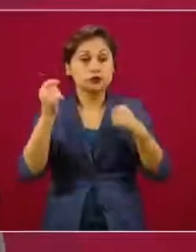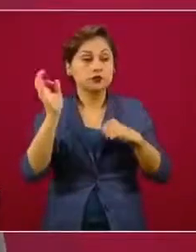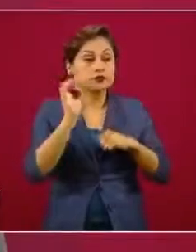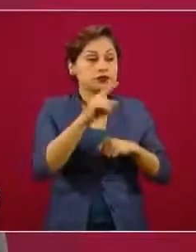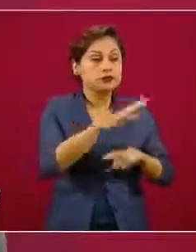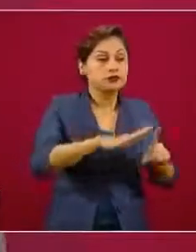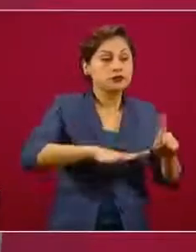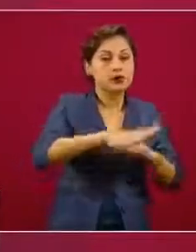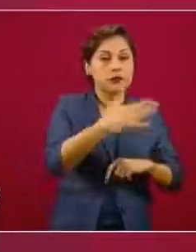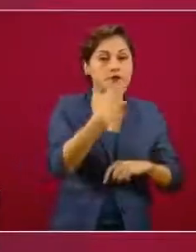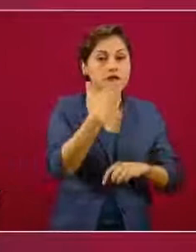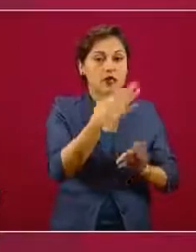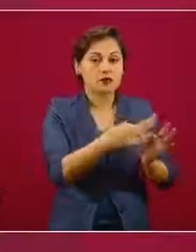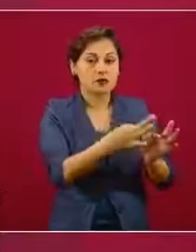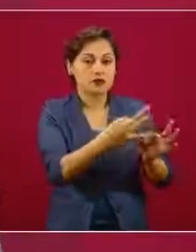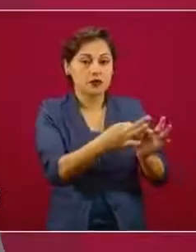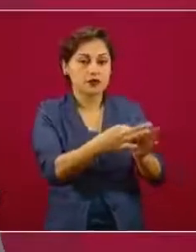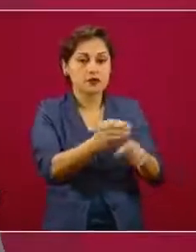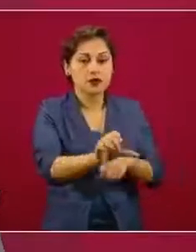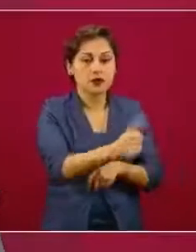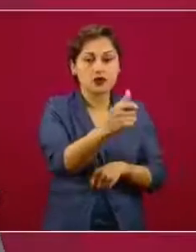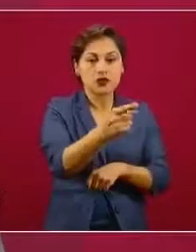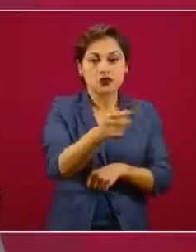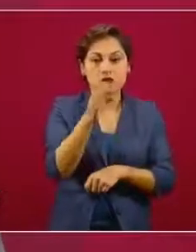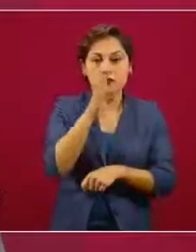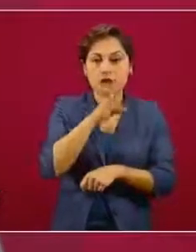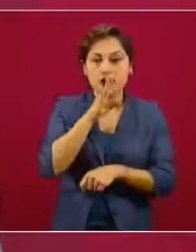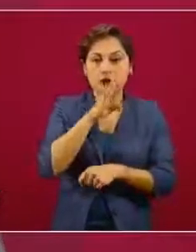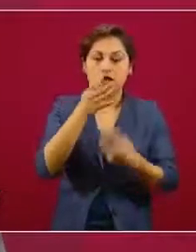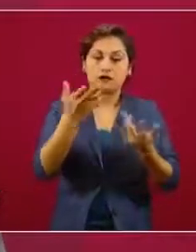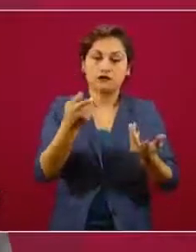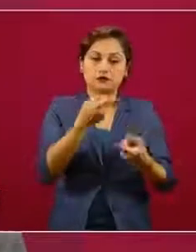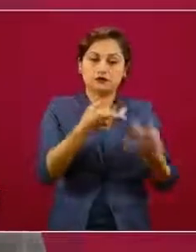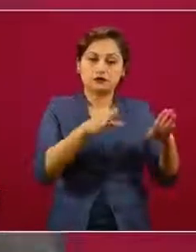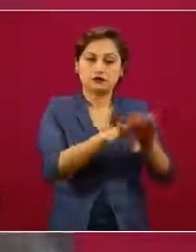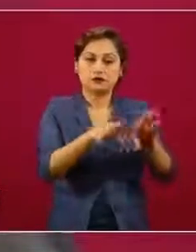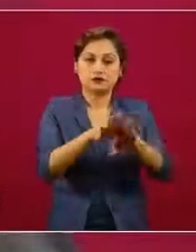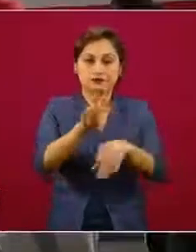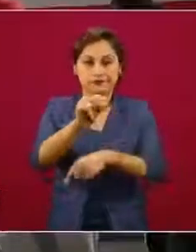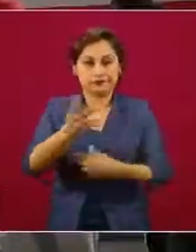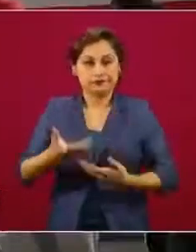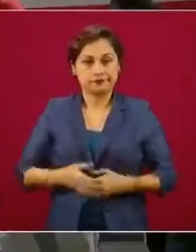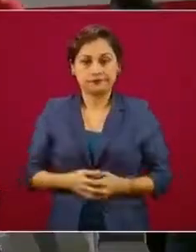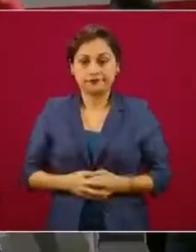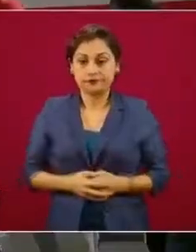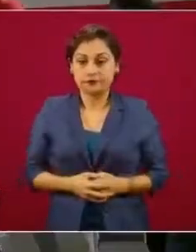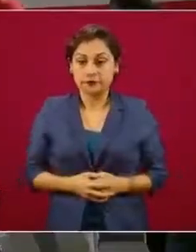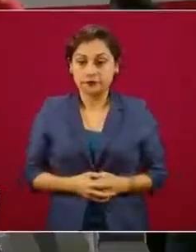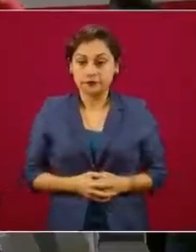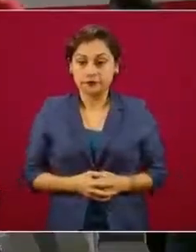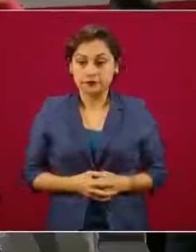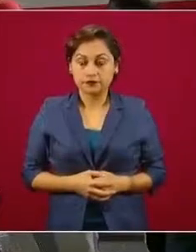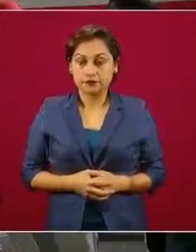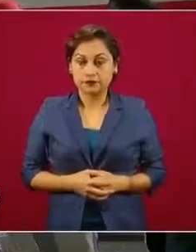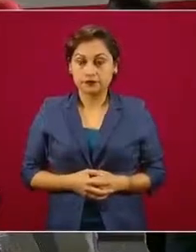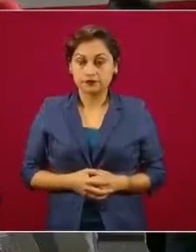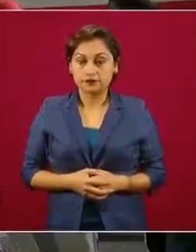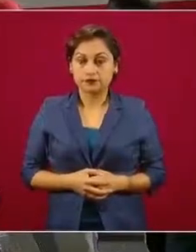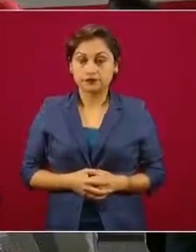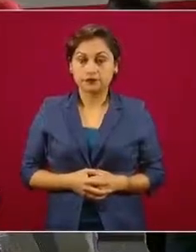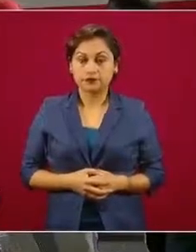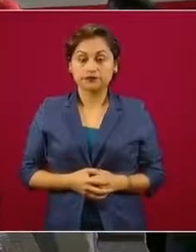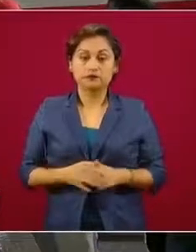consecuencias a partir de quienes lo pudieran estar haciendo de manera incorrecta. Y por último, bueno, este es el mismo